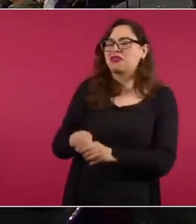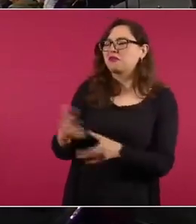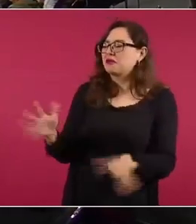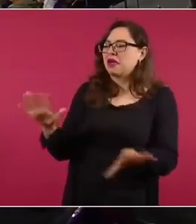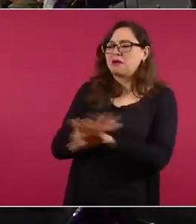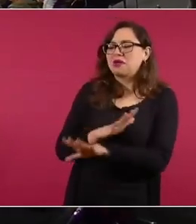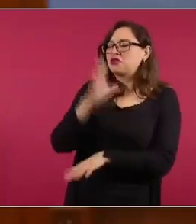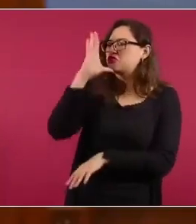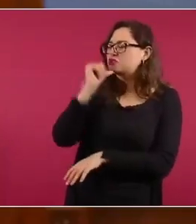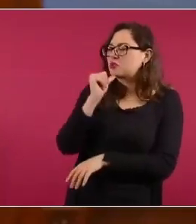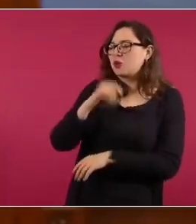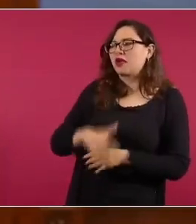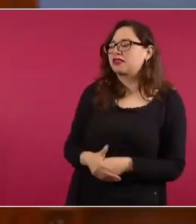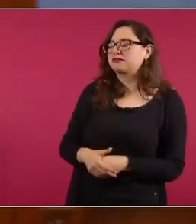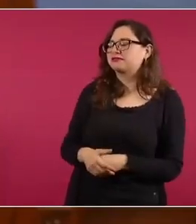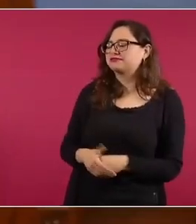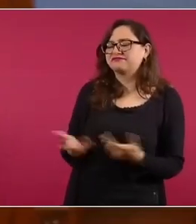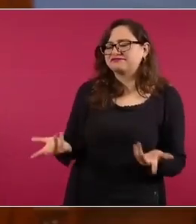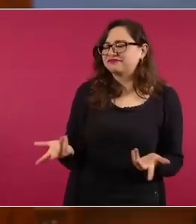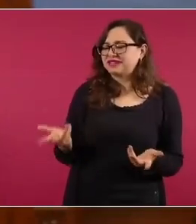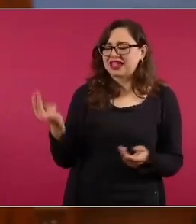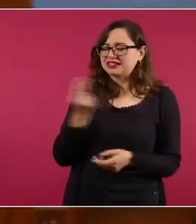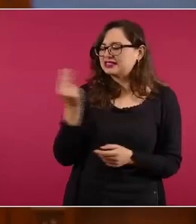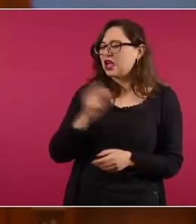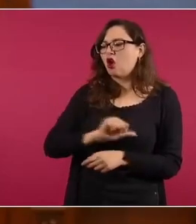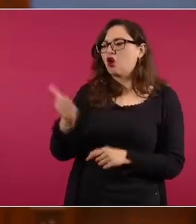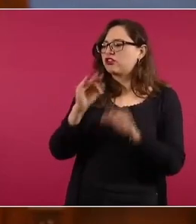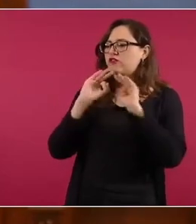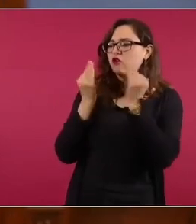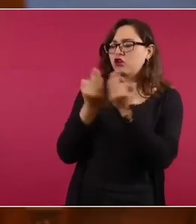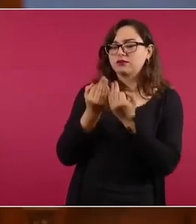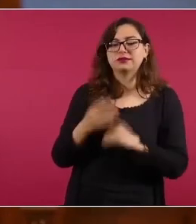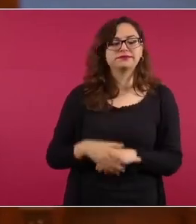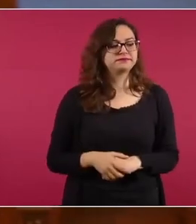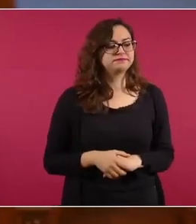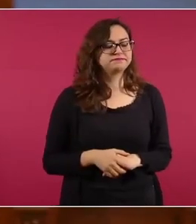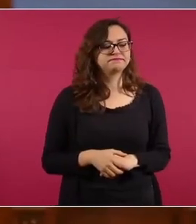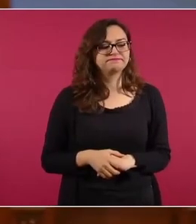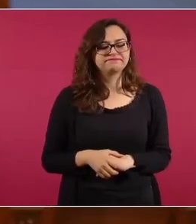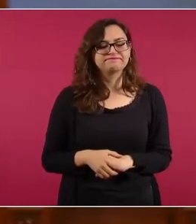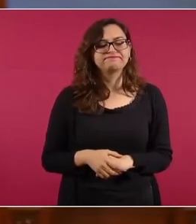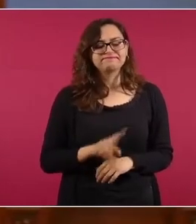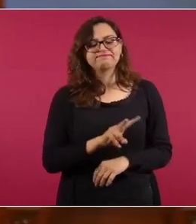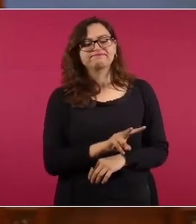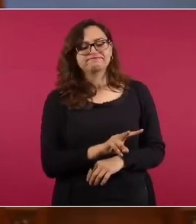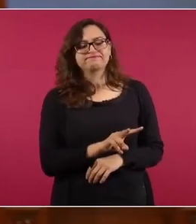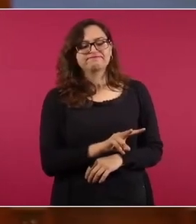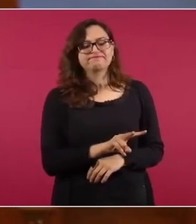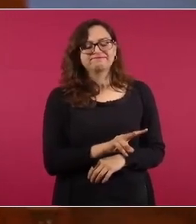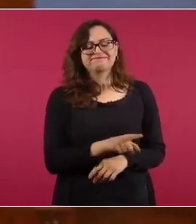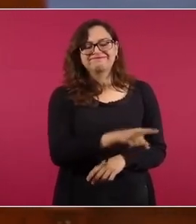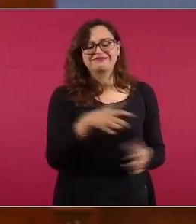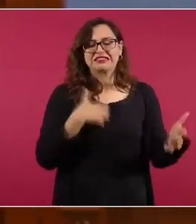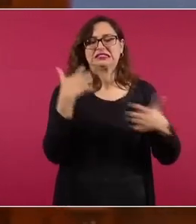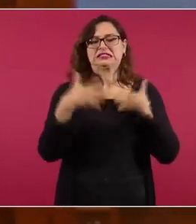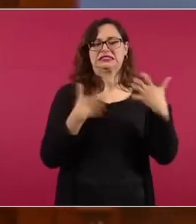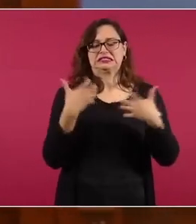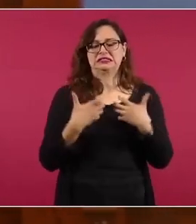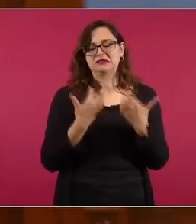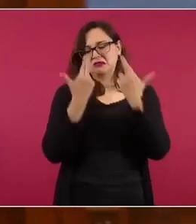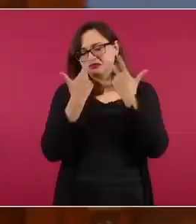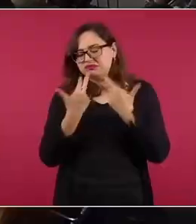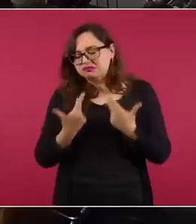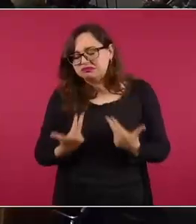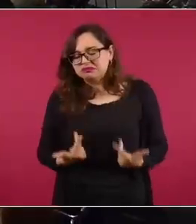entiendo el coraje el desencanto el y el malestar que producen que